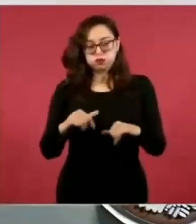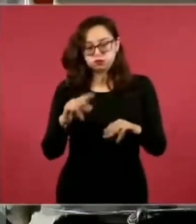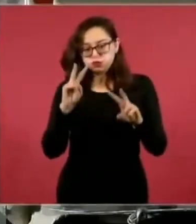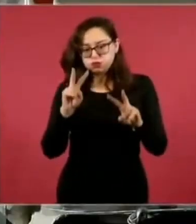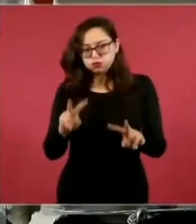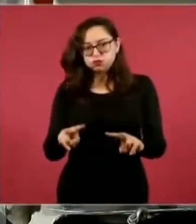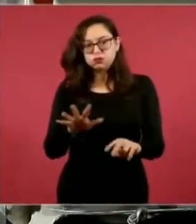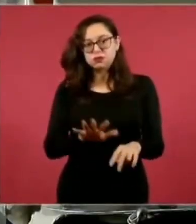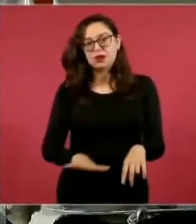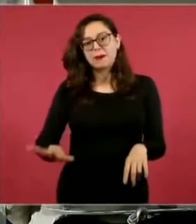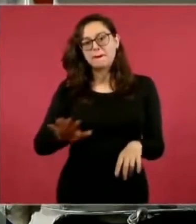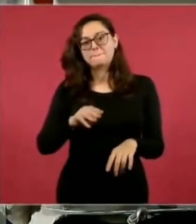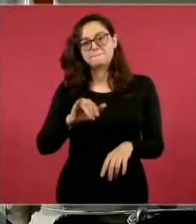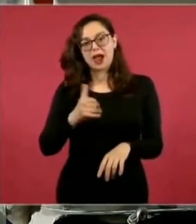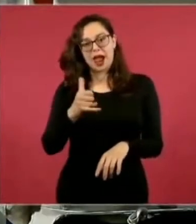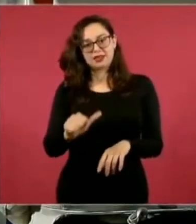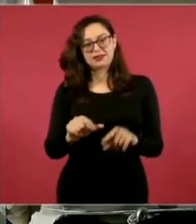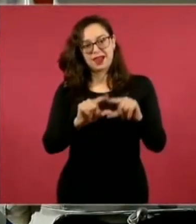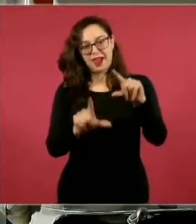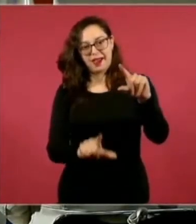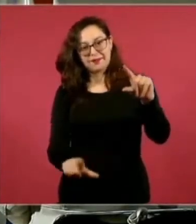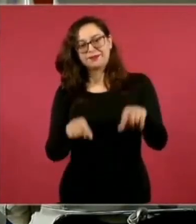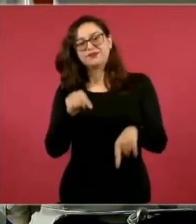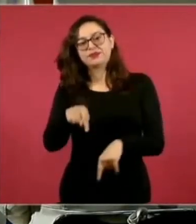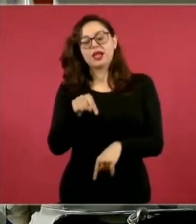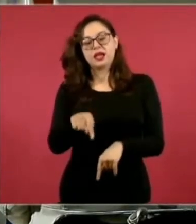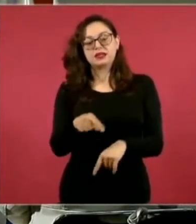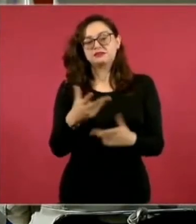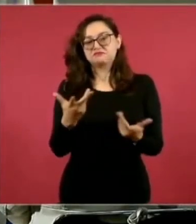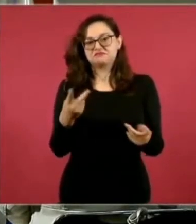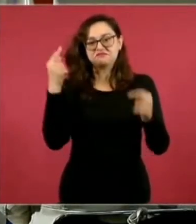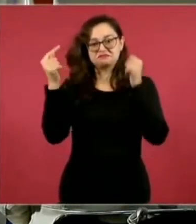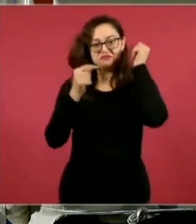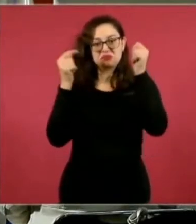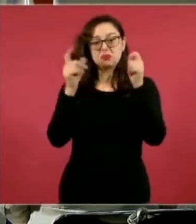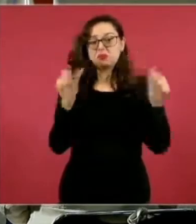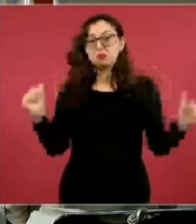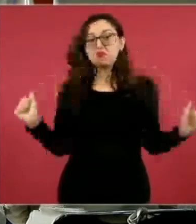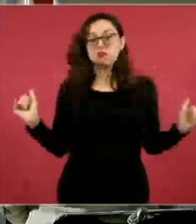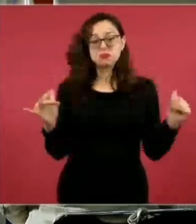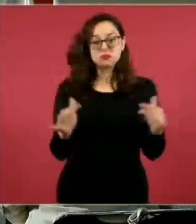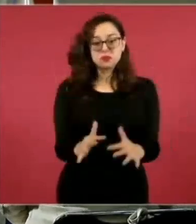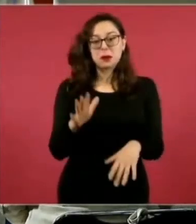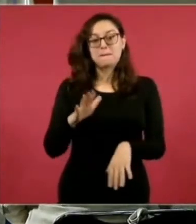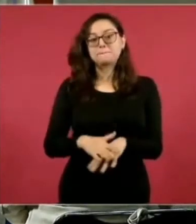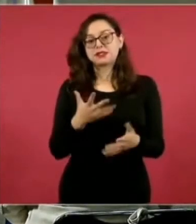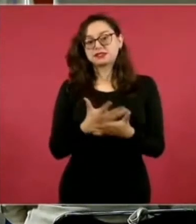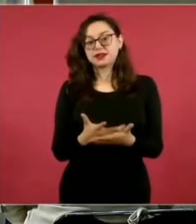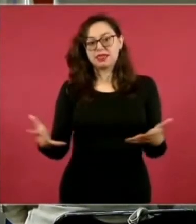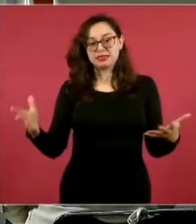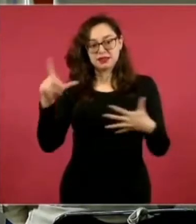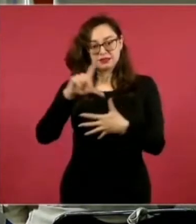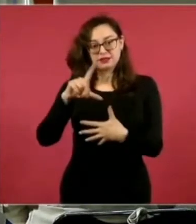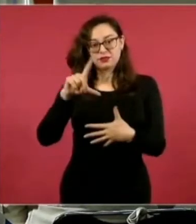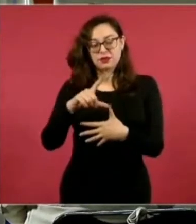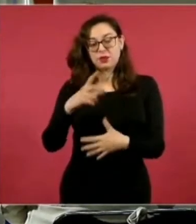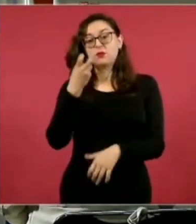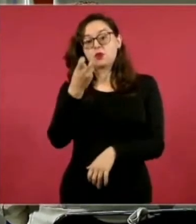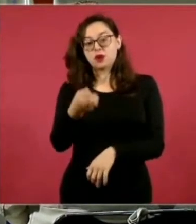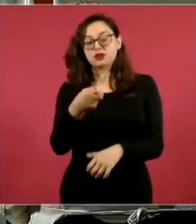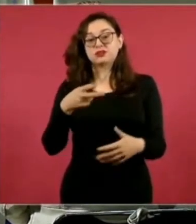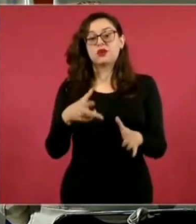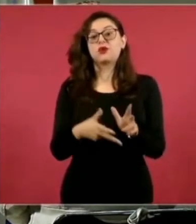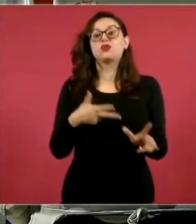conjunto es el mayor centro turístico de toda Latinoamérica. Por este motivo, este tramo del Tren Maya